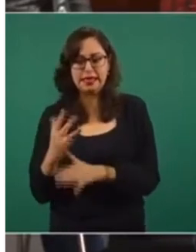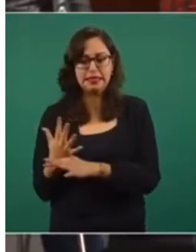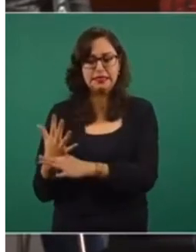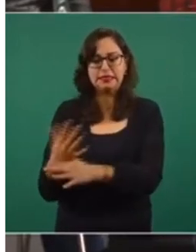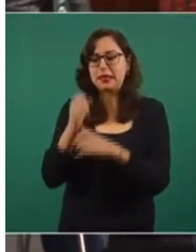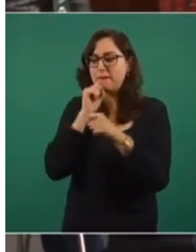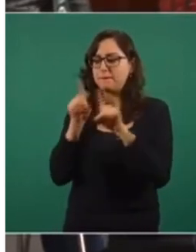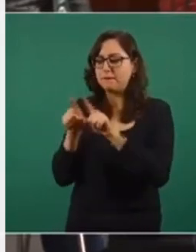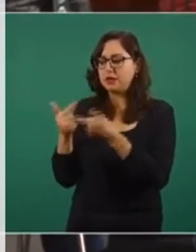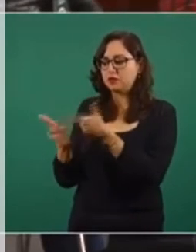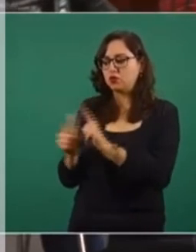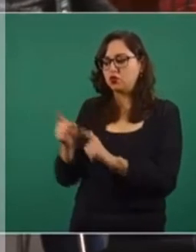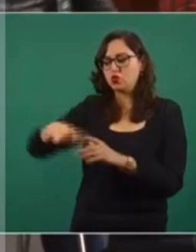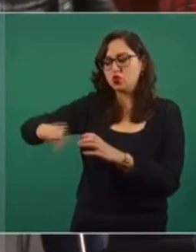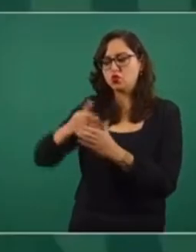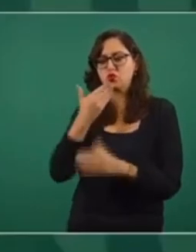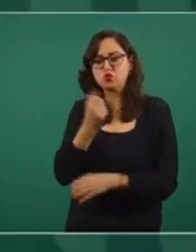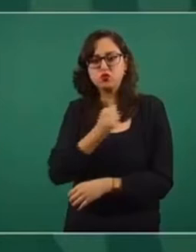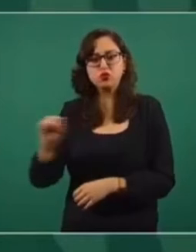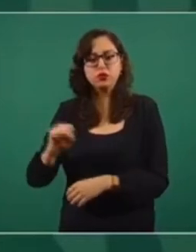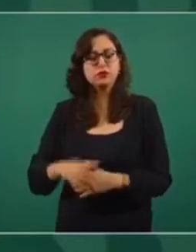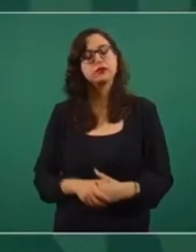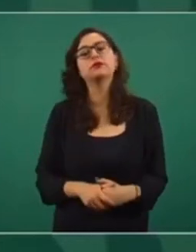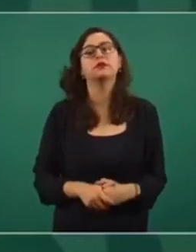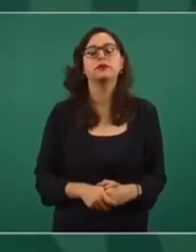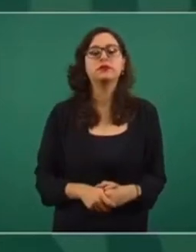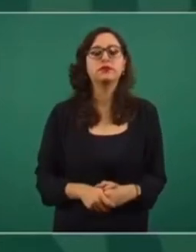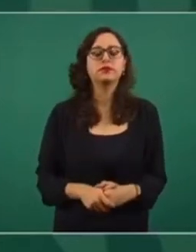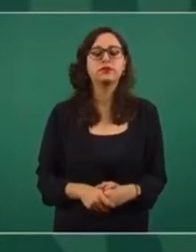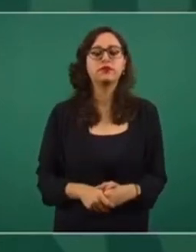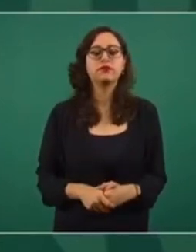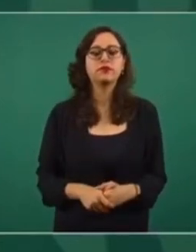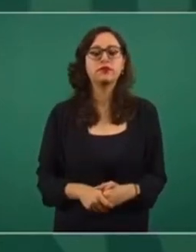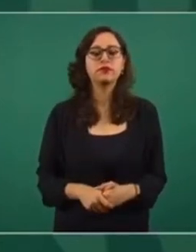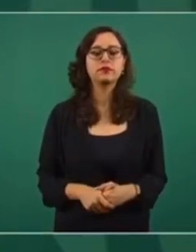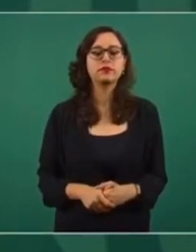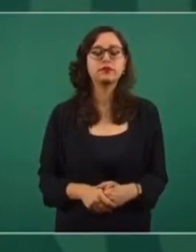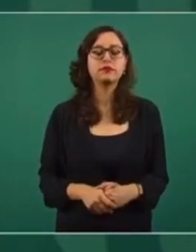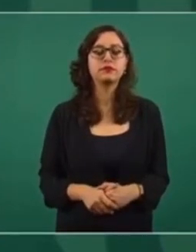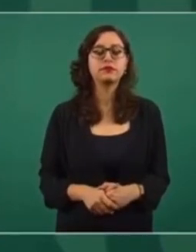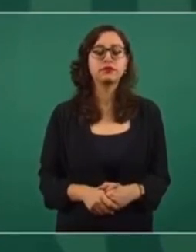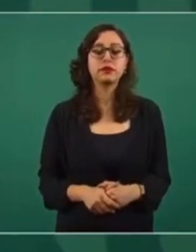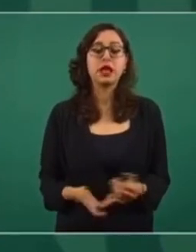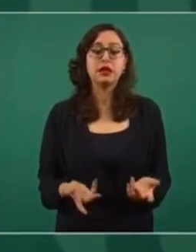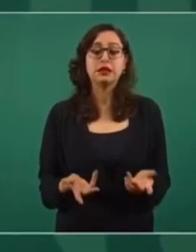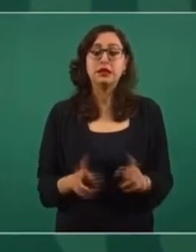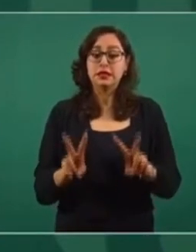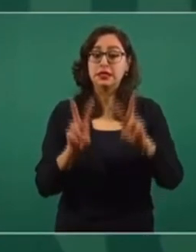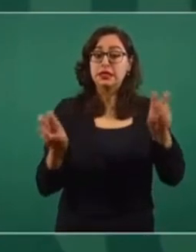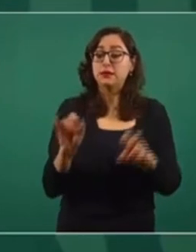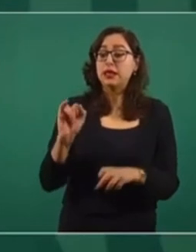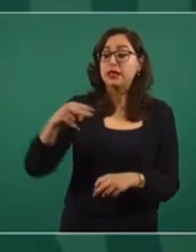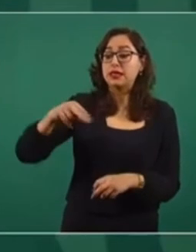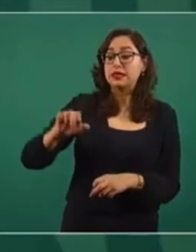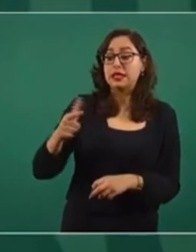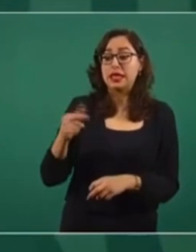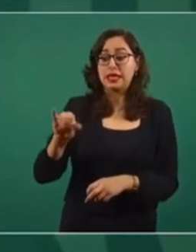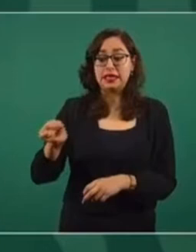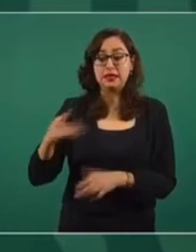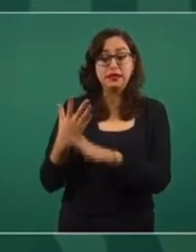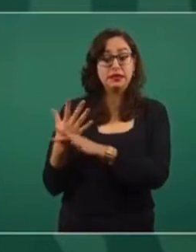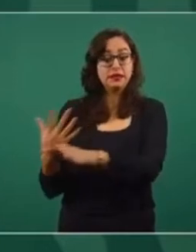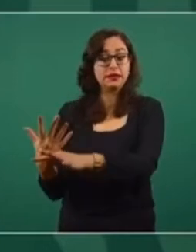este grupo de especialistas. En relación a las cifras del INEGI, te puedo decir que son cifras